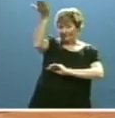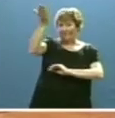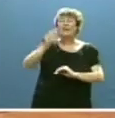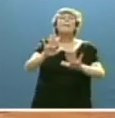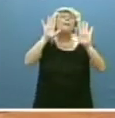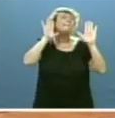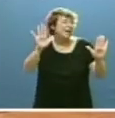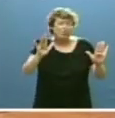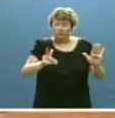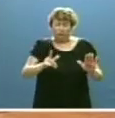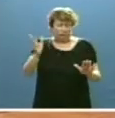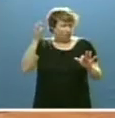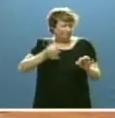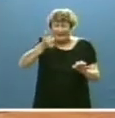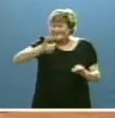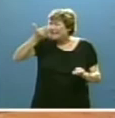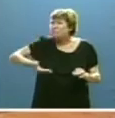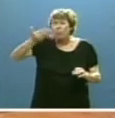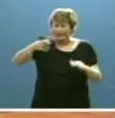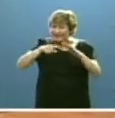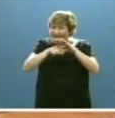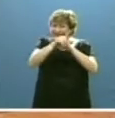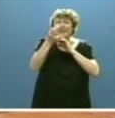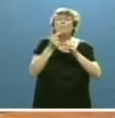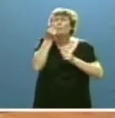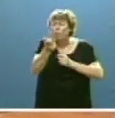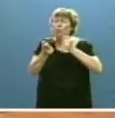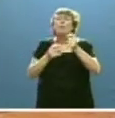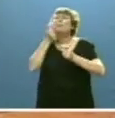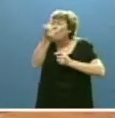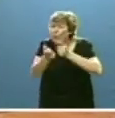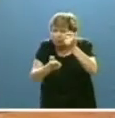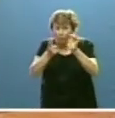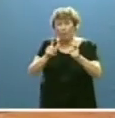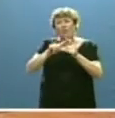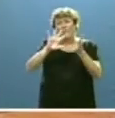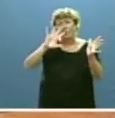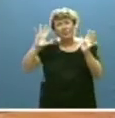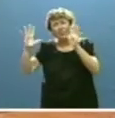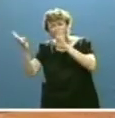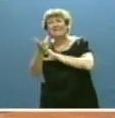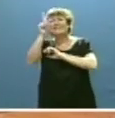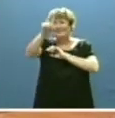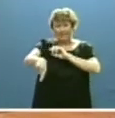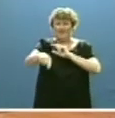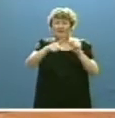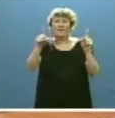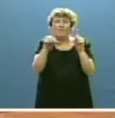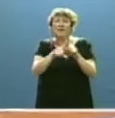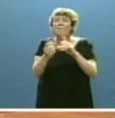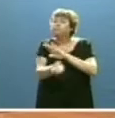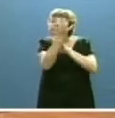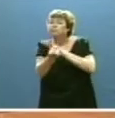Pero sin duda lo más importante de esta evolución es que poco a poco, poco a poco, se va trasladando también a la imprescindible